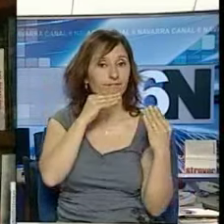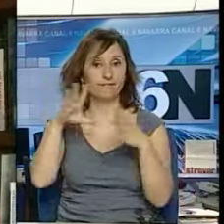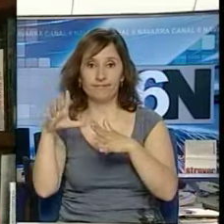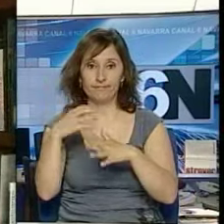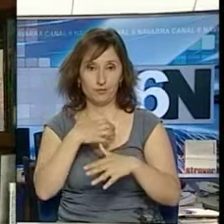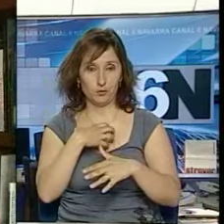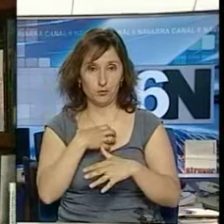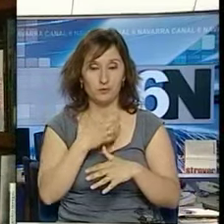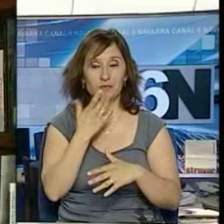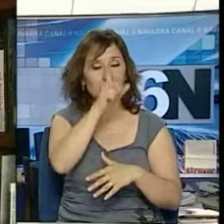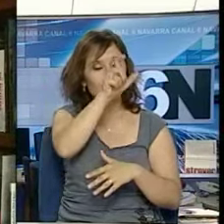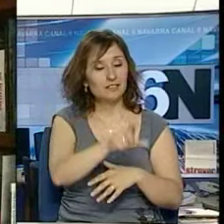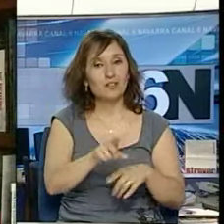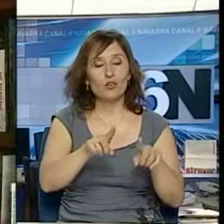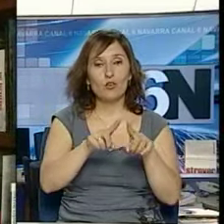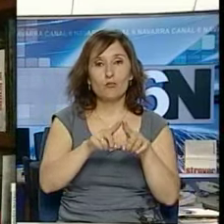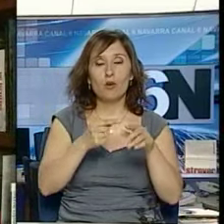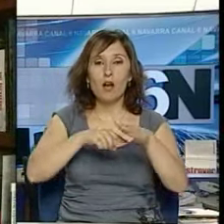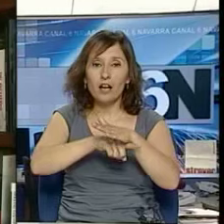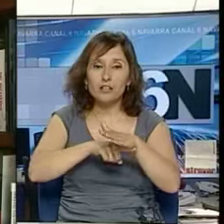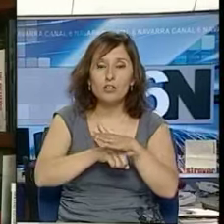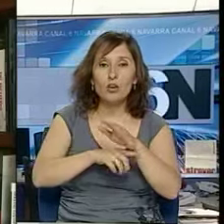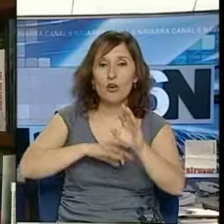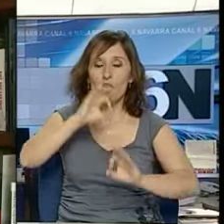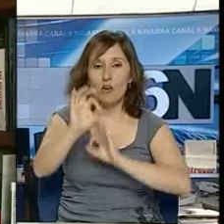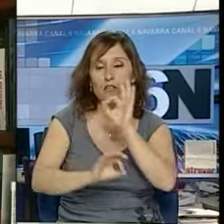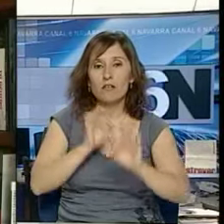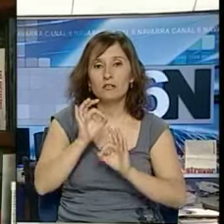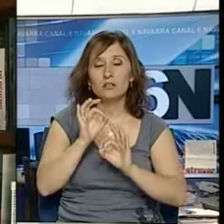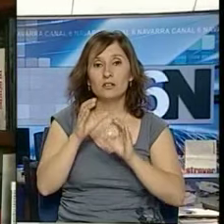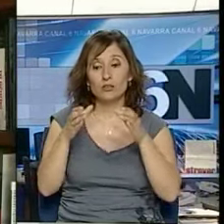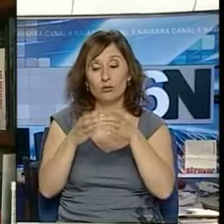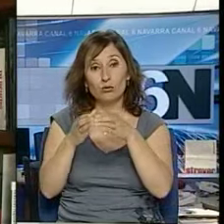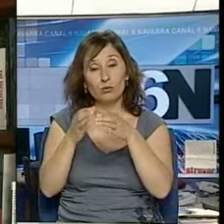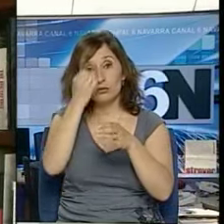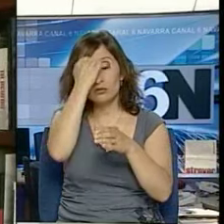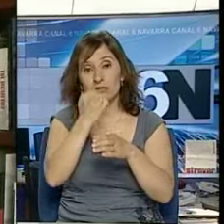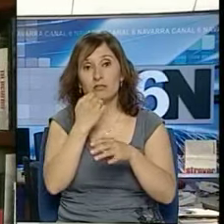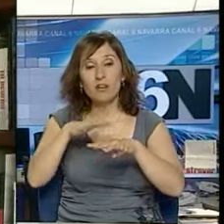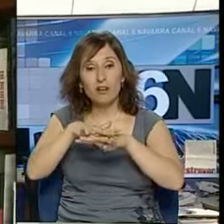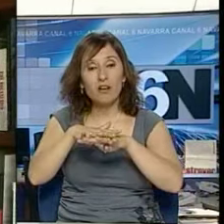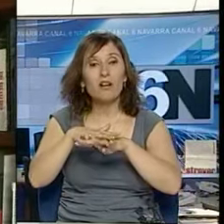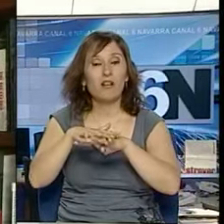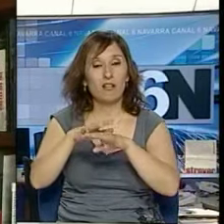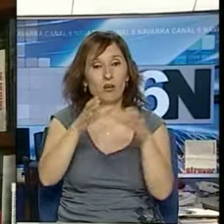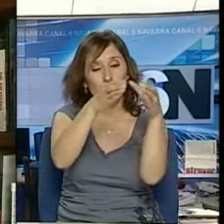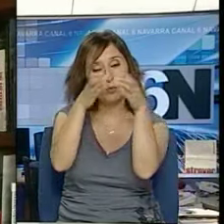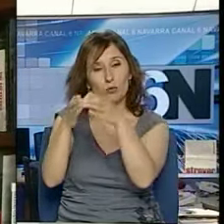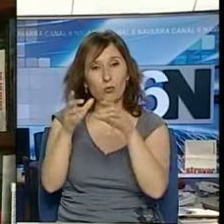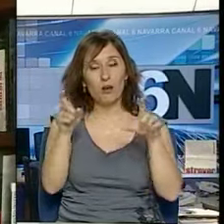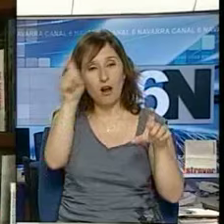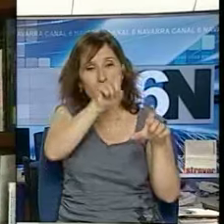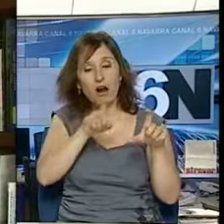refiere a los aspectos más puramente de gestión o de dirección, de organización de lo que es una red con franquicia, su